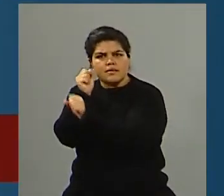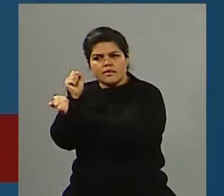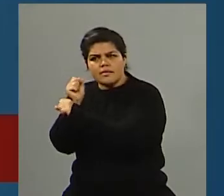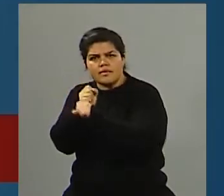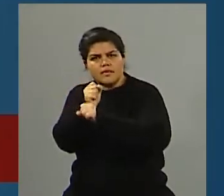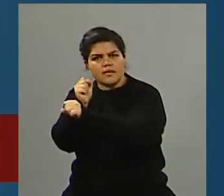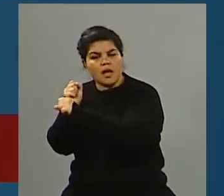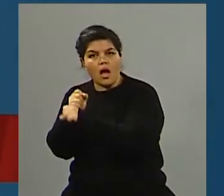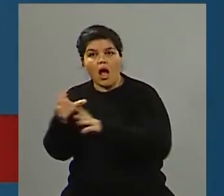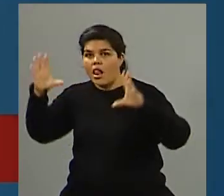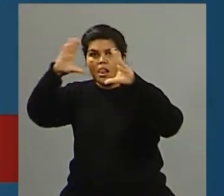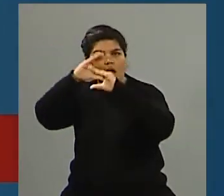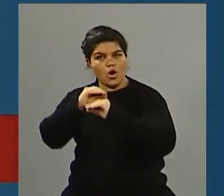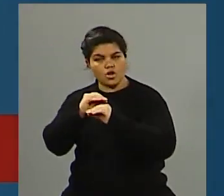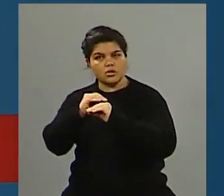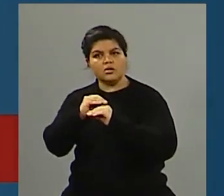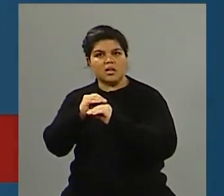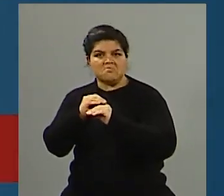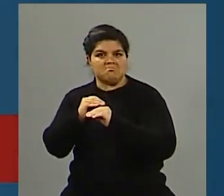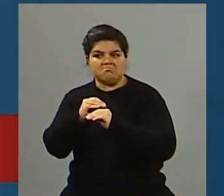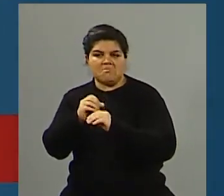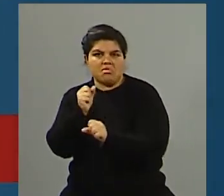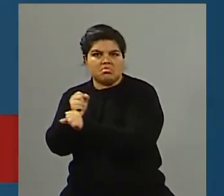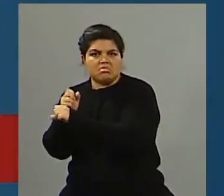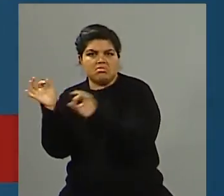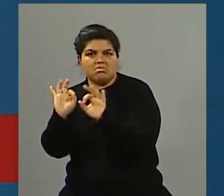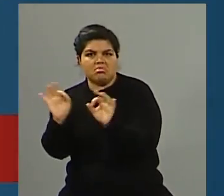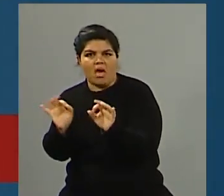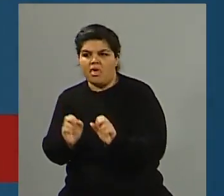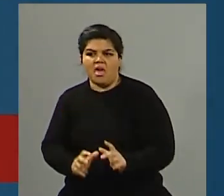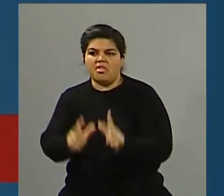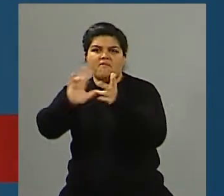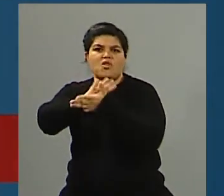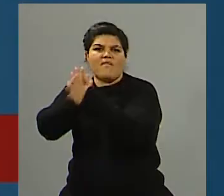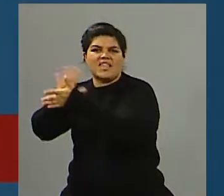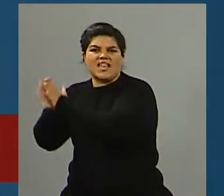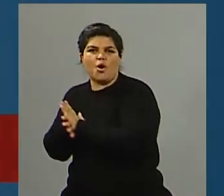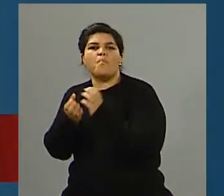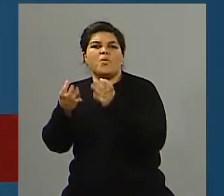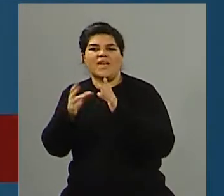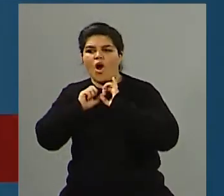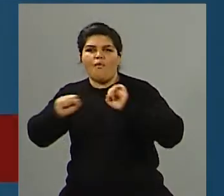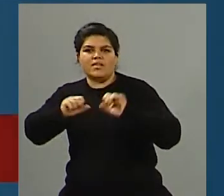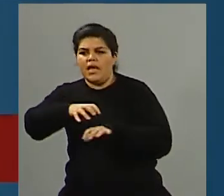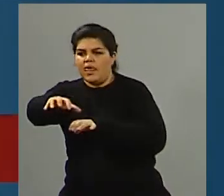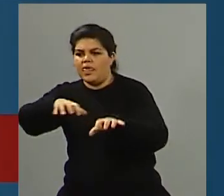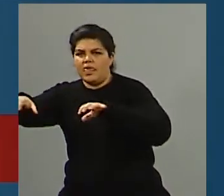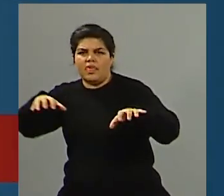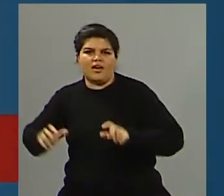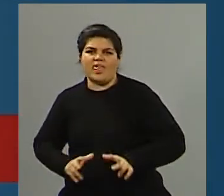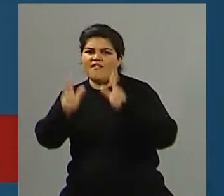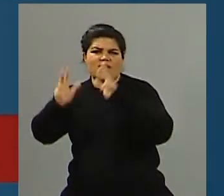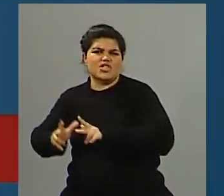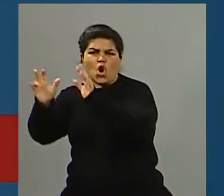la noche suele ser como una cáscara vacía, solamente está la parte turística, pero claro, porque hay muchas oficinas. Y ese día se